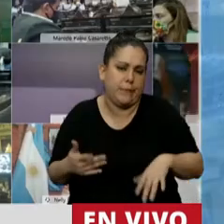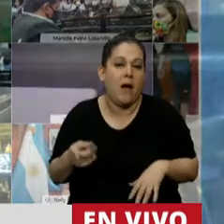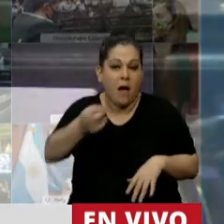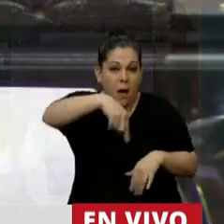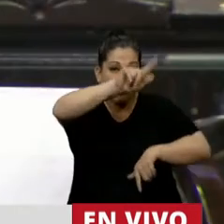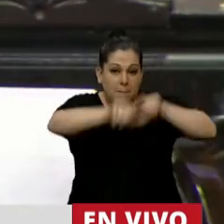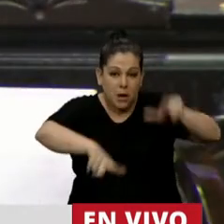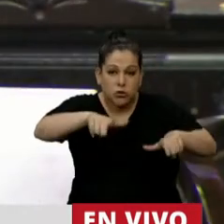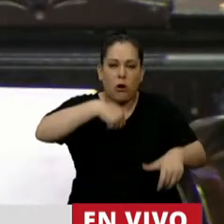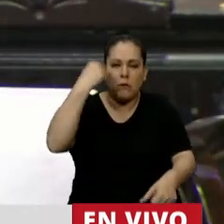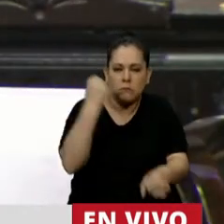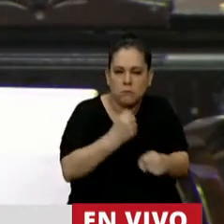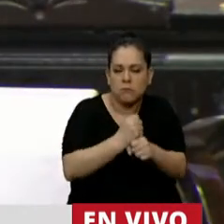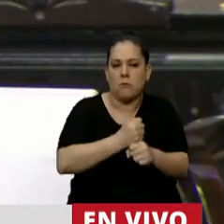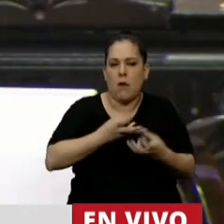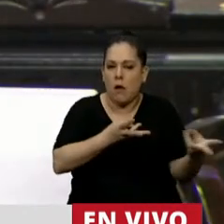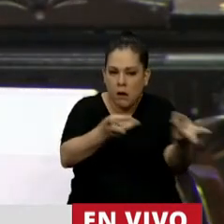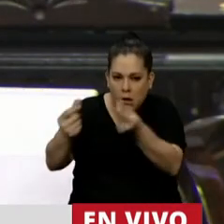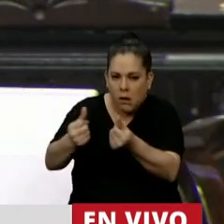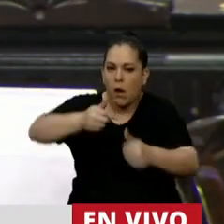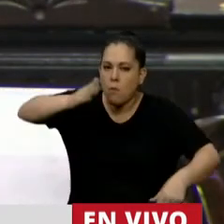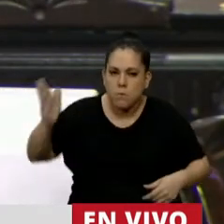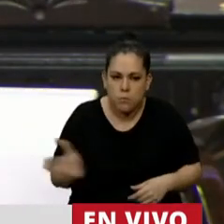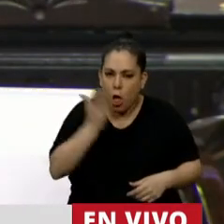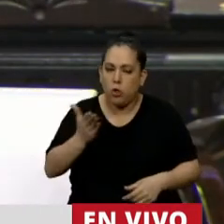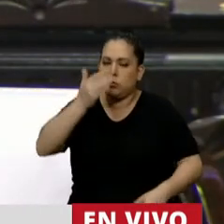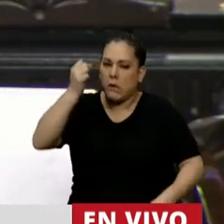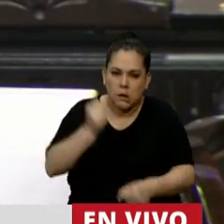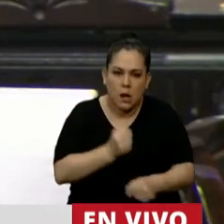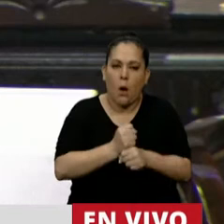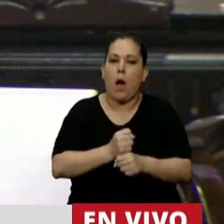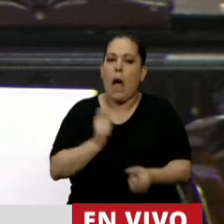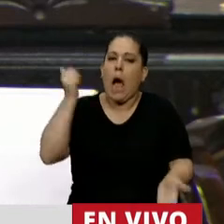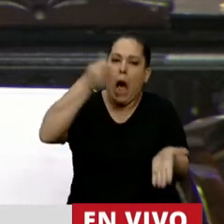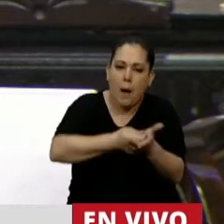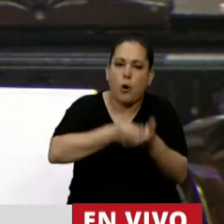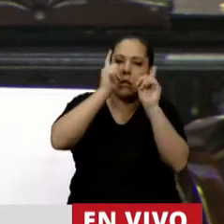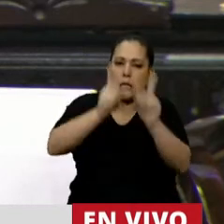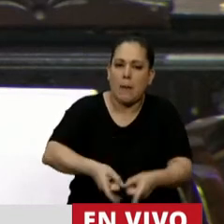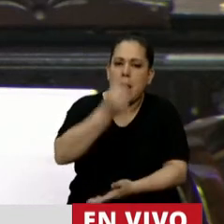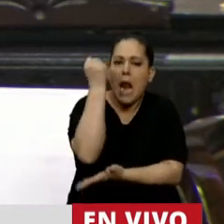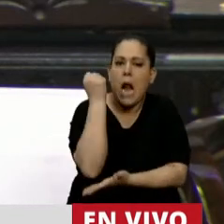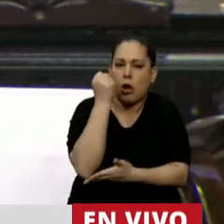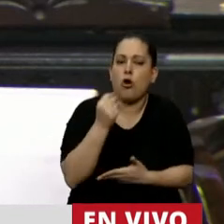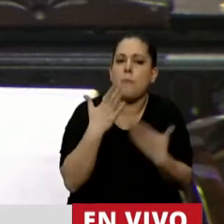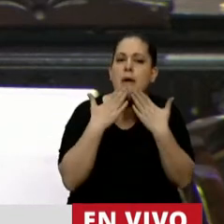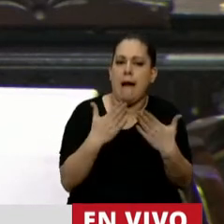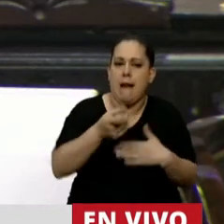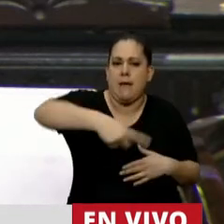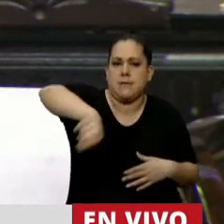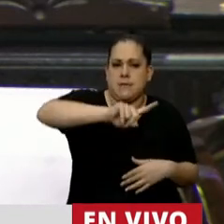consumen, trabajan, producen y aportan también a la economía de este país,